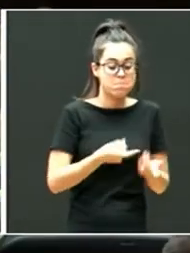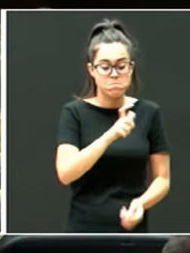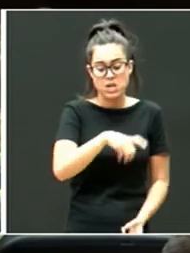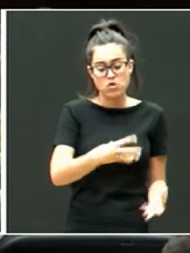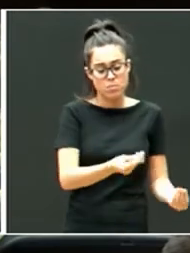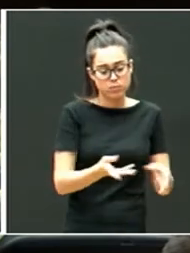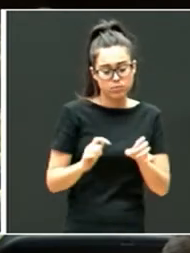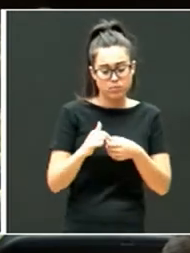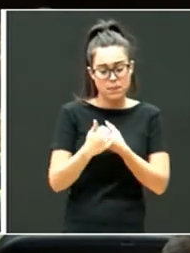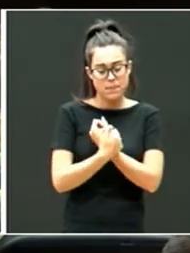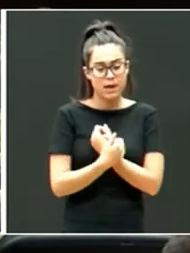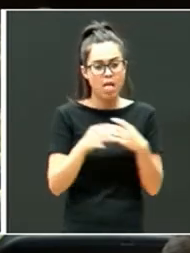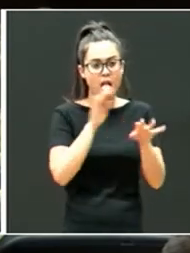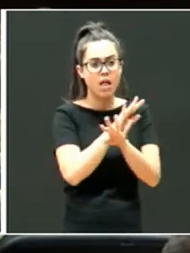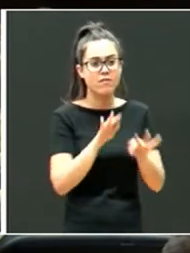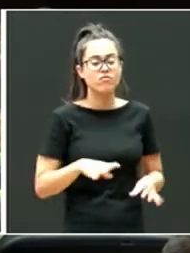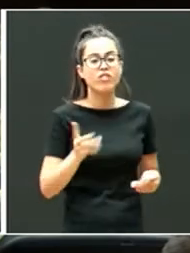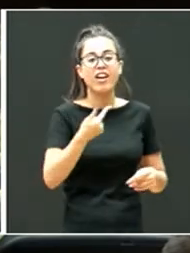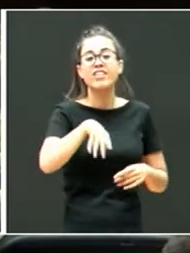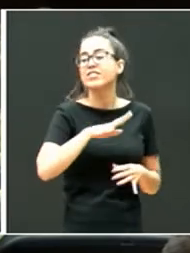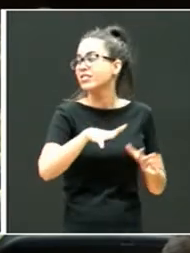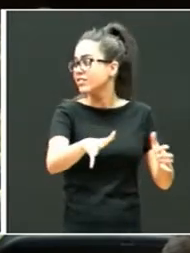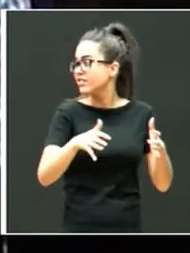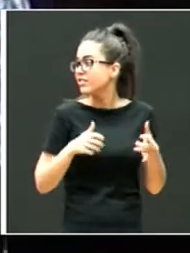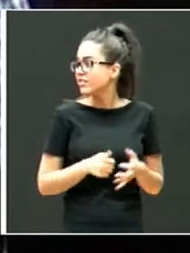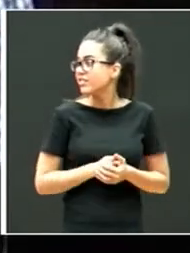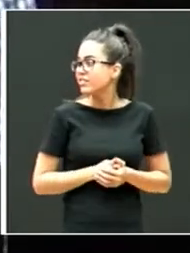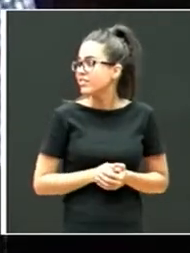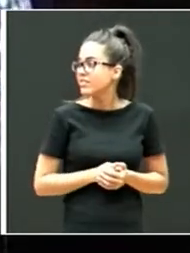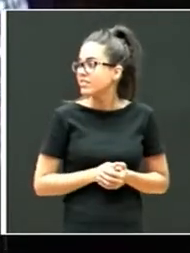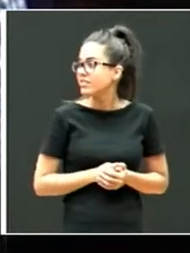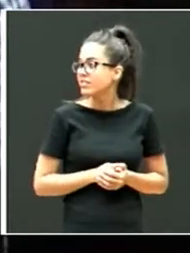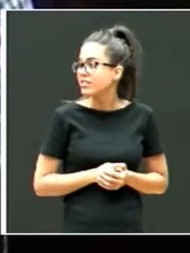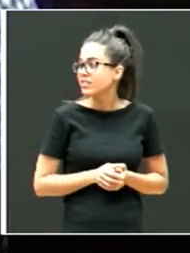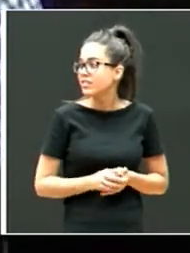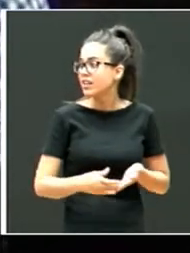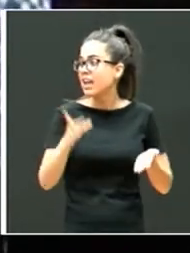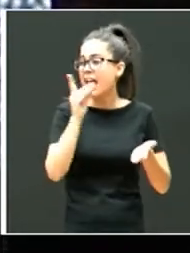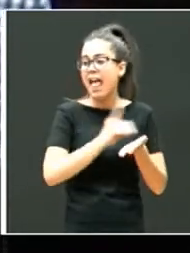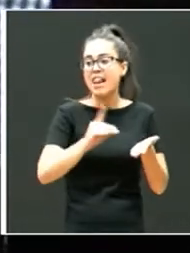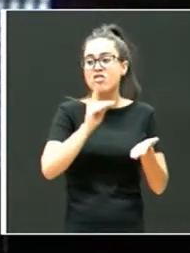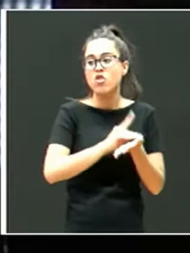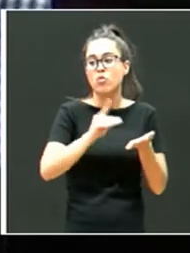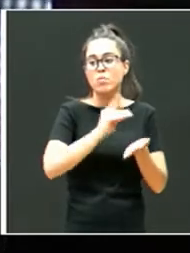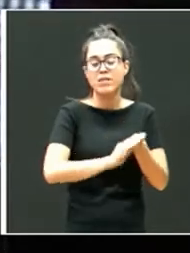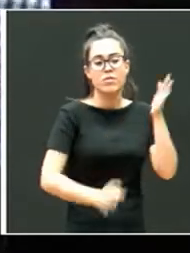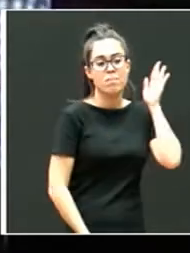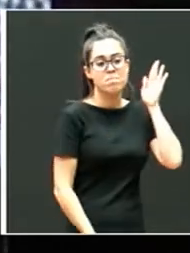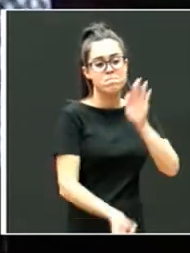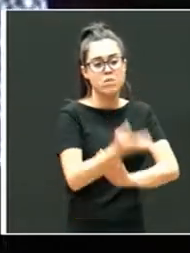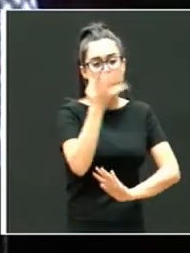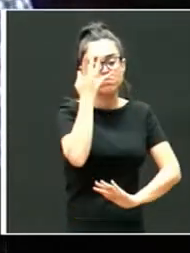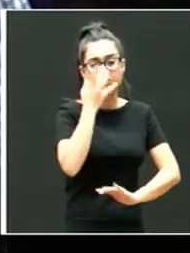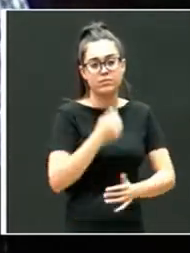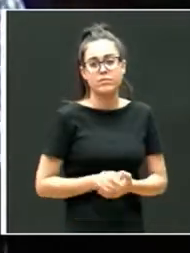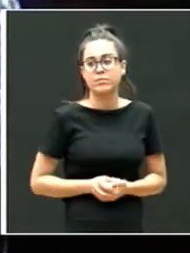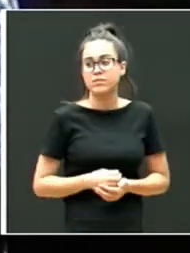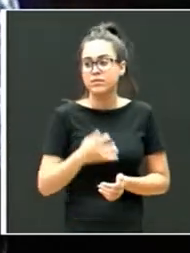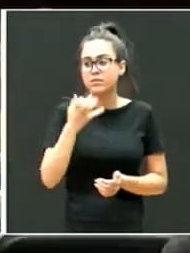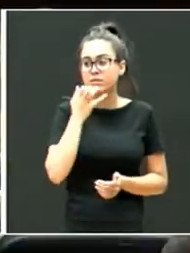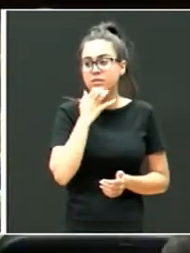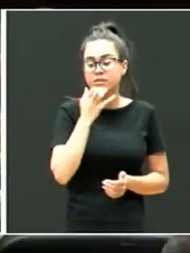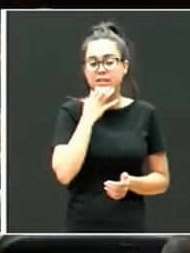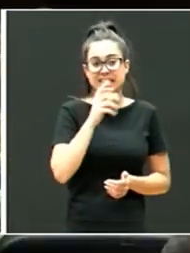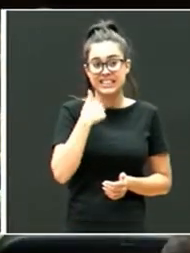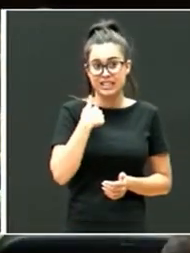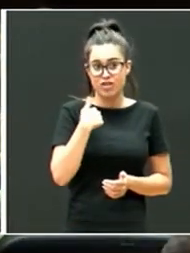y por fin tenemos el documento. Yo creo que si hubiese tenido este documento en